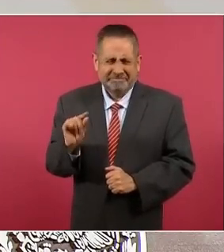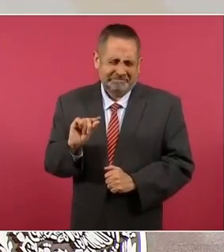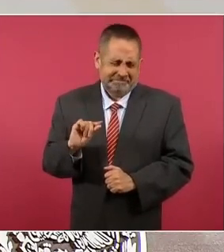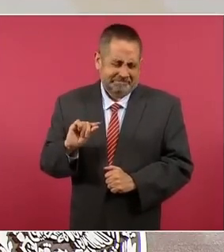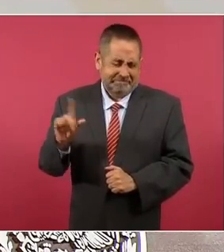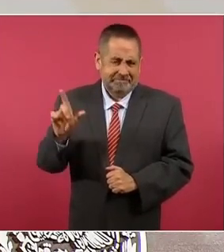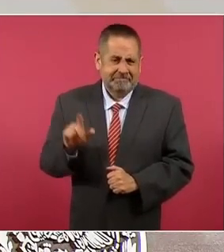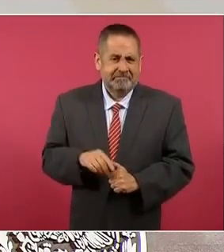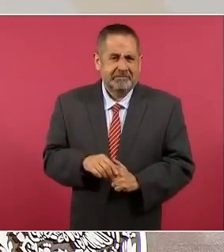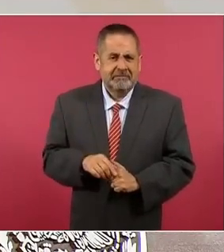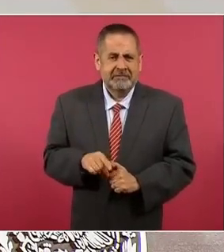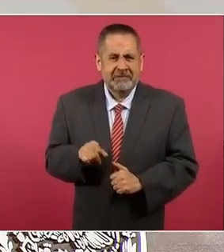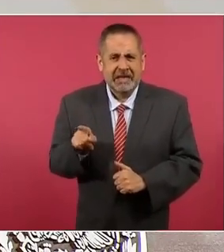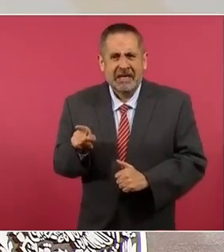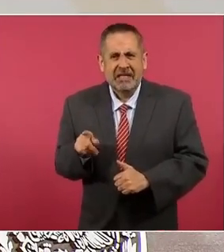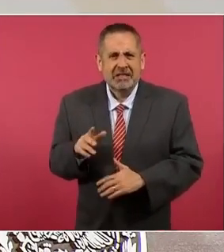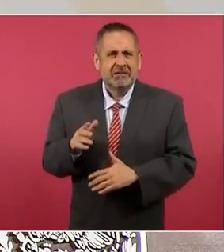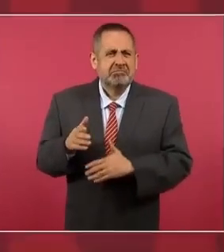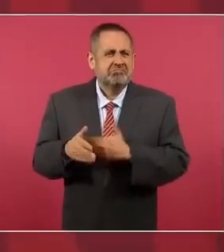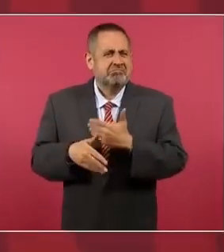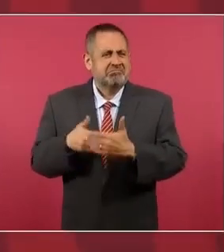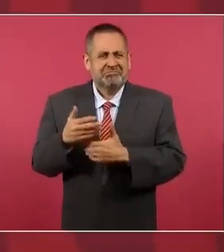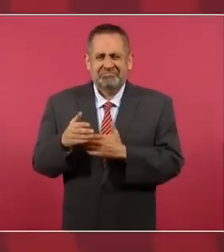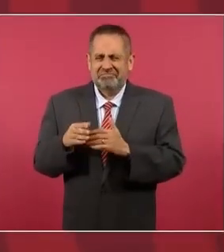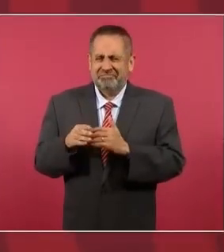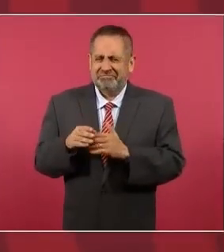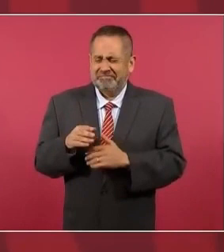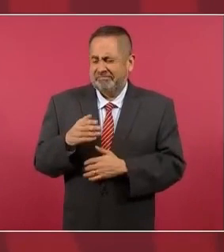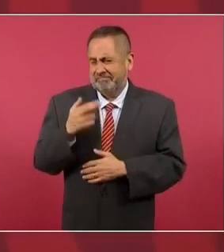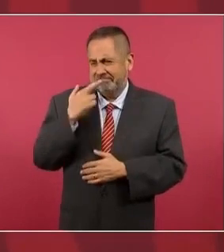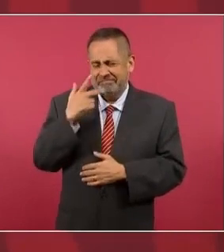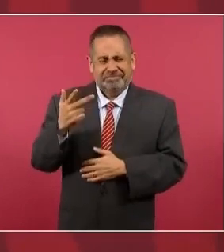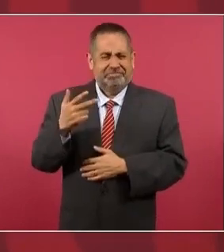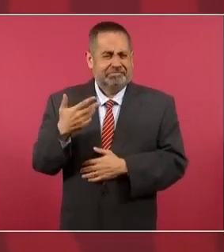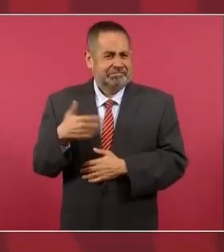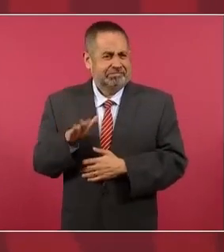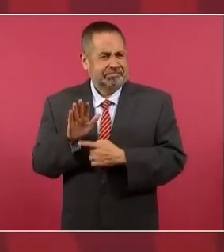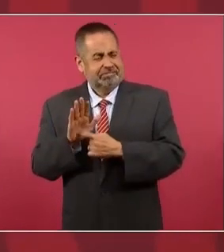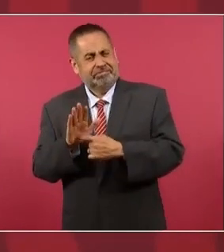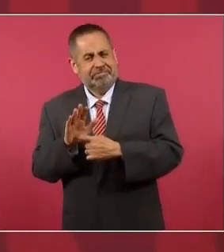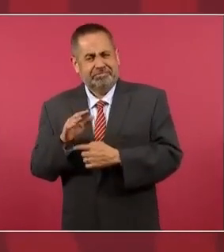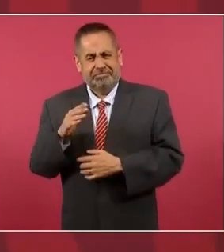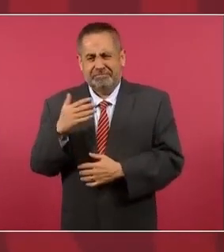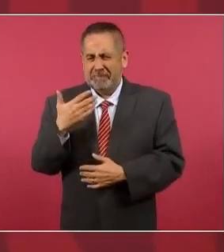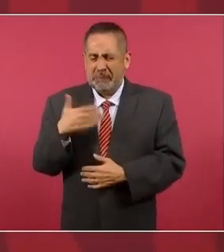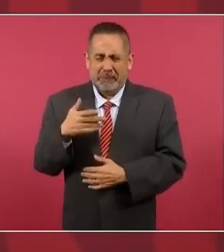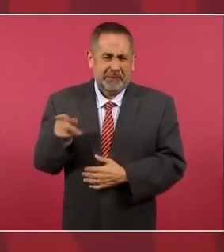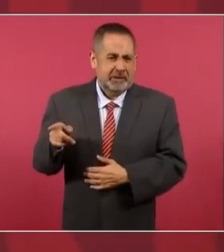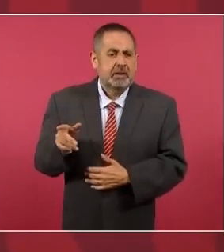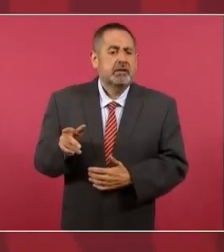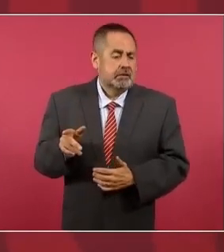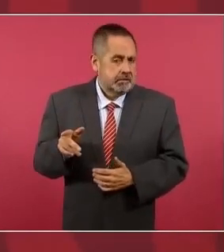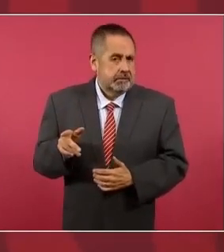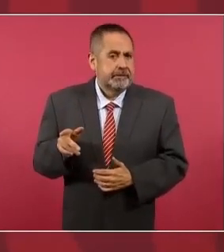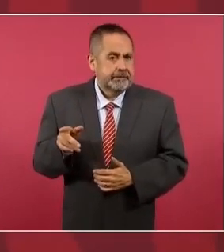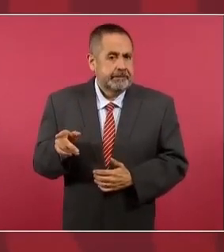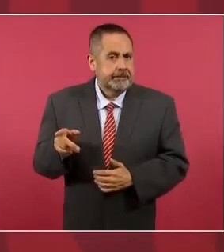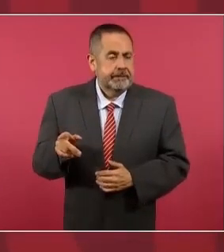ha tenido un desempeño ejemplar en la